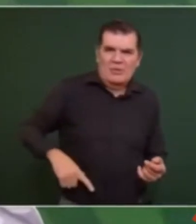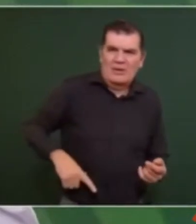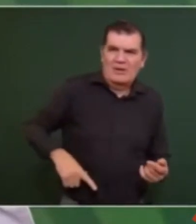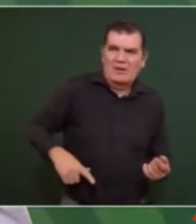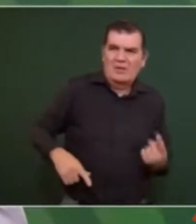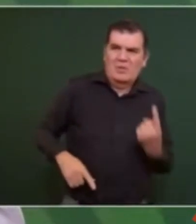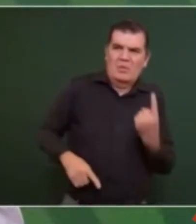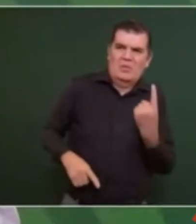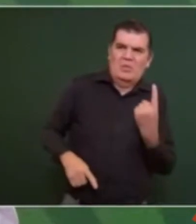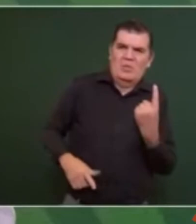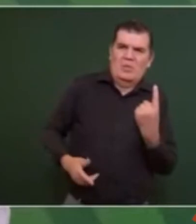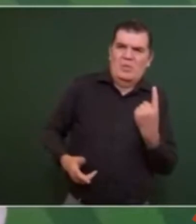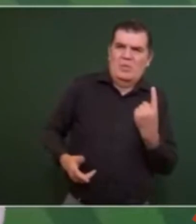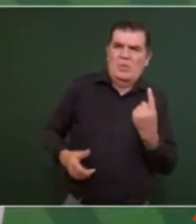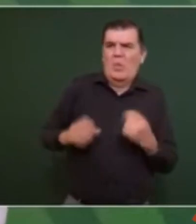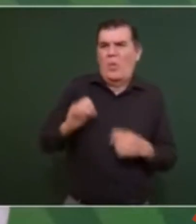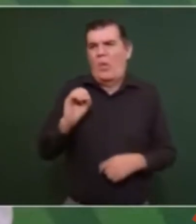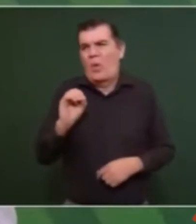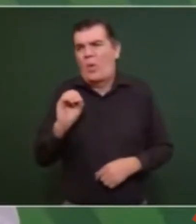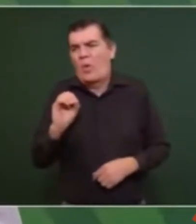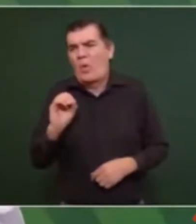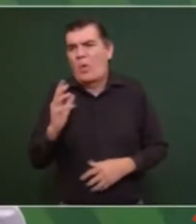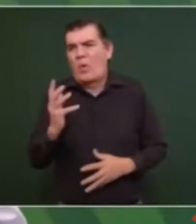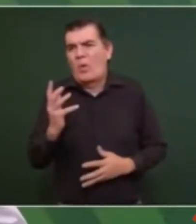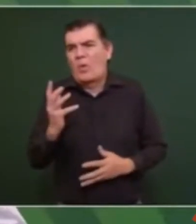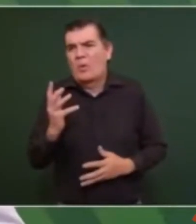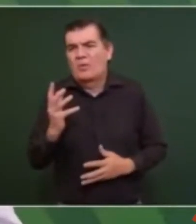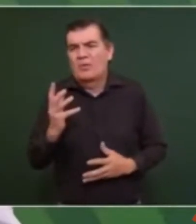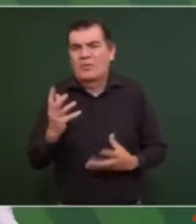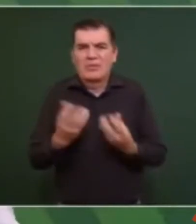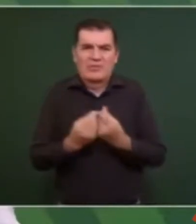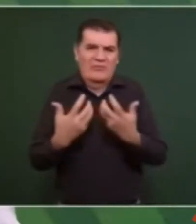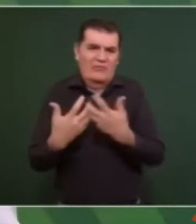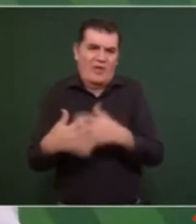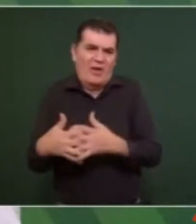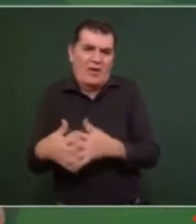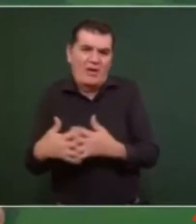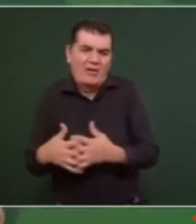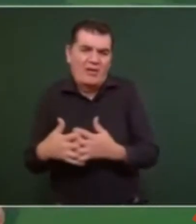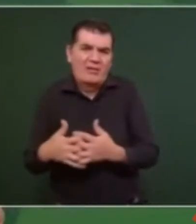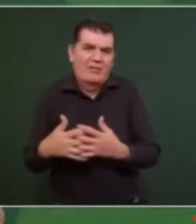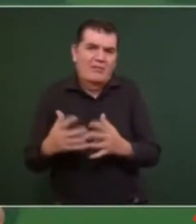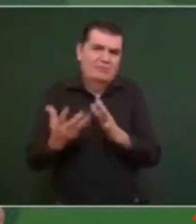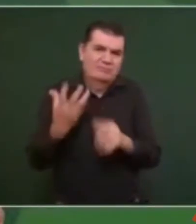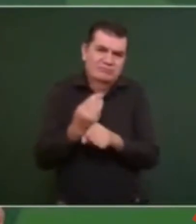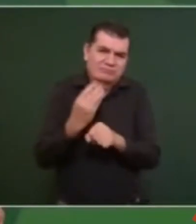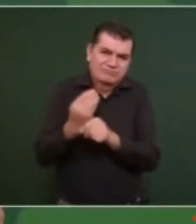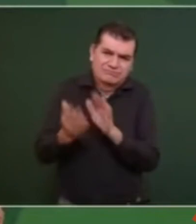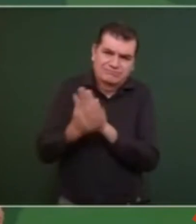o con las empresas constructoras.